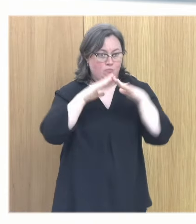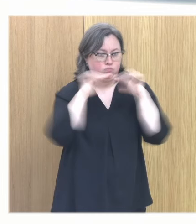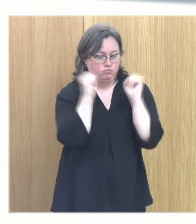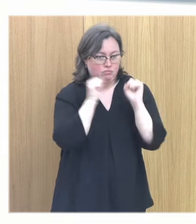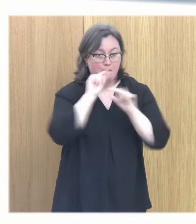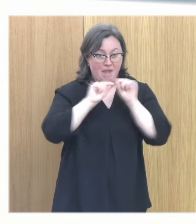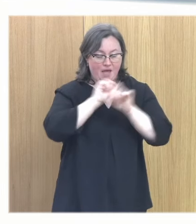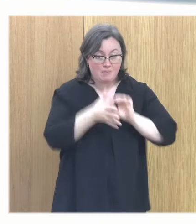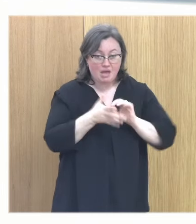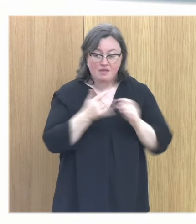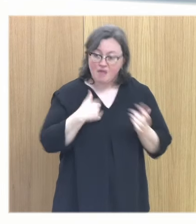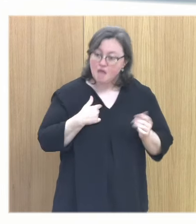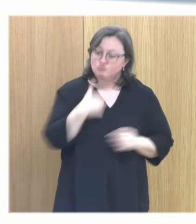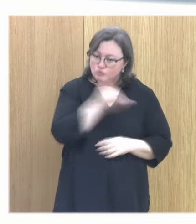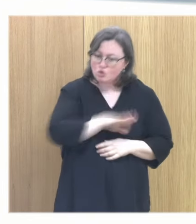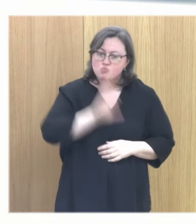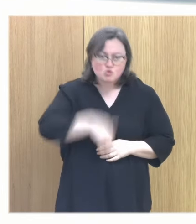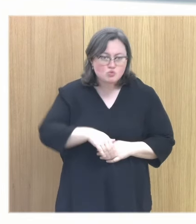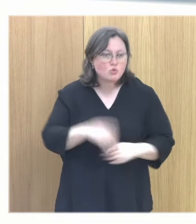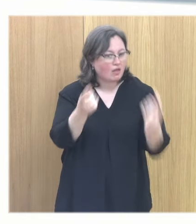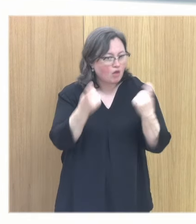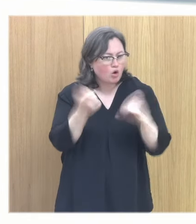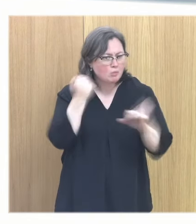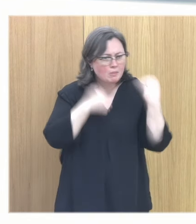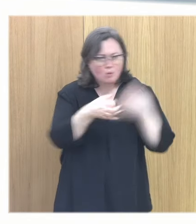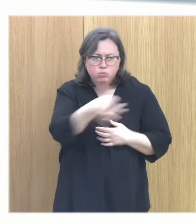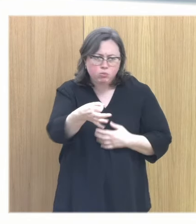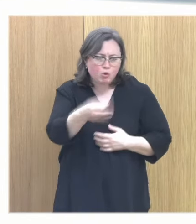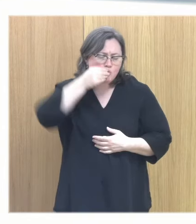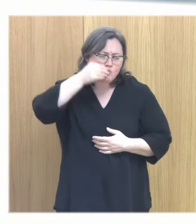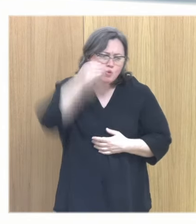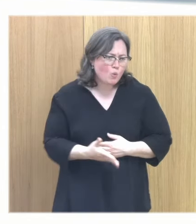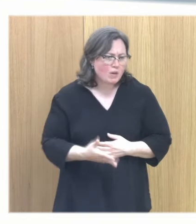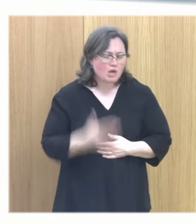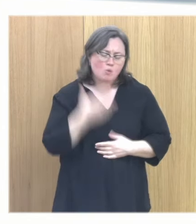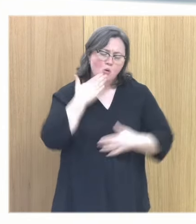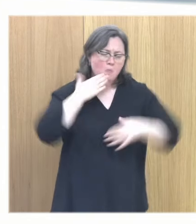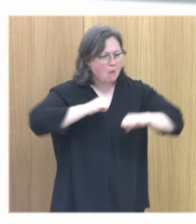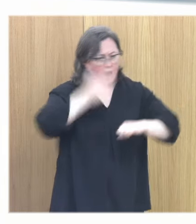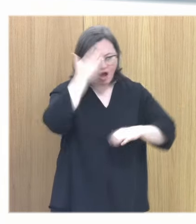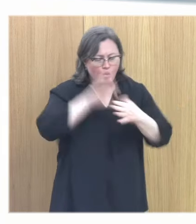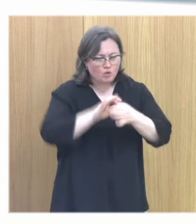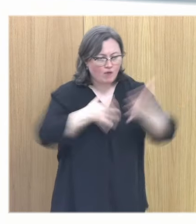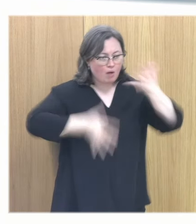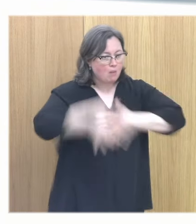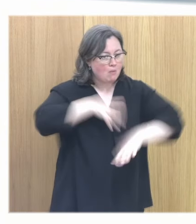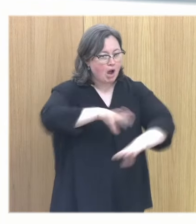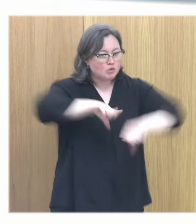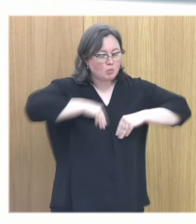pandemia a todo el mundo le pareció que los niños nos estaban dando una lección y que se estaban portando súper maduramente y que estaban integrándolo todo